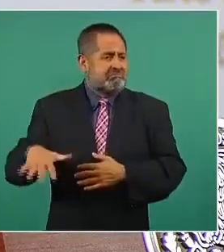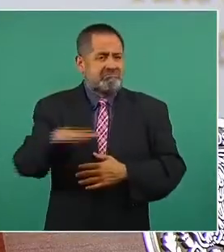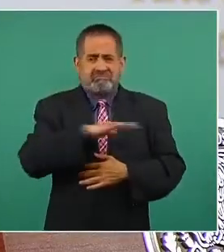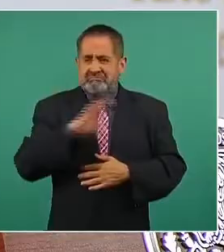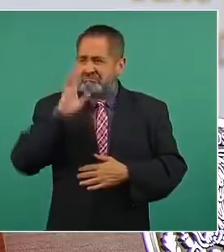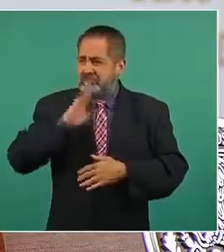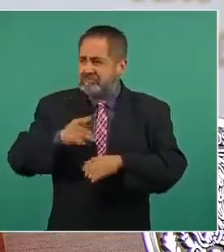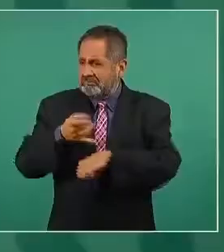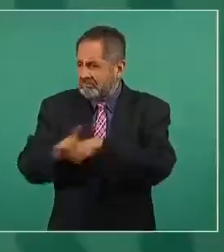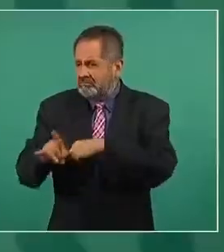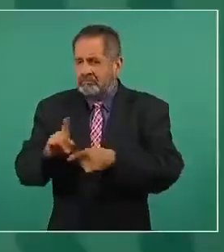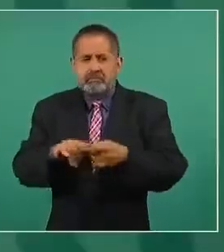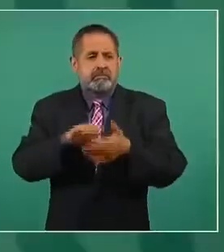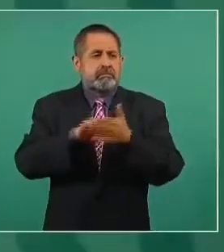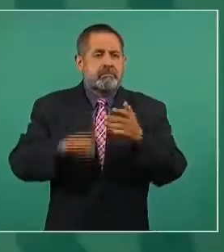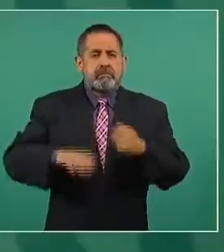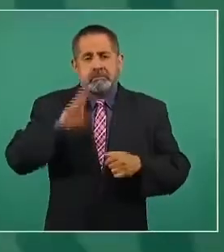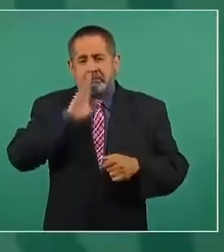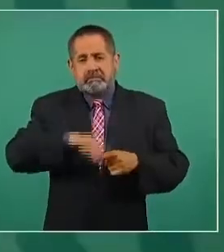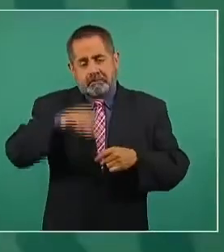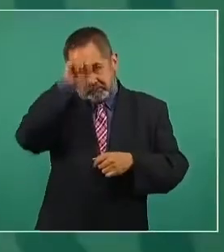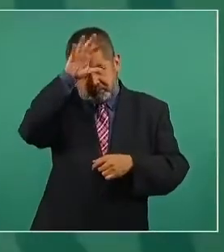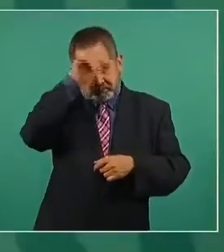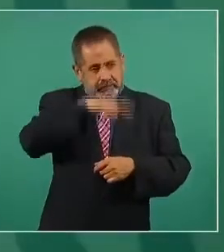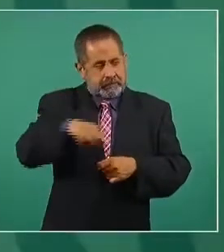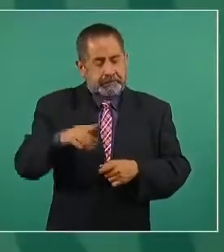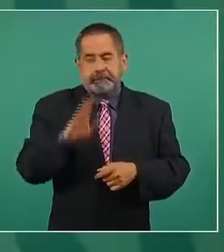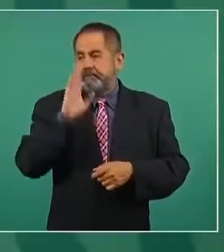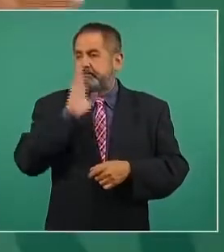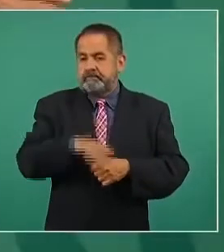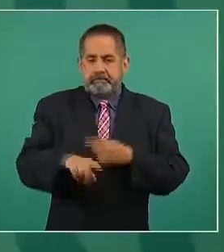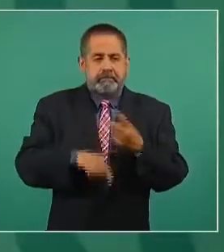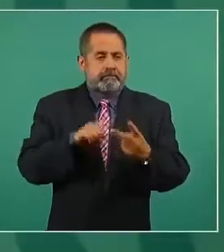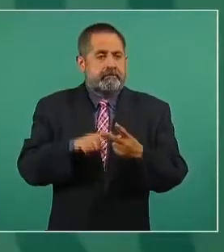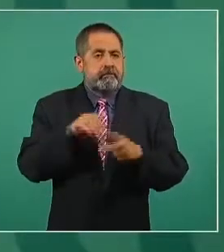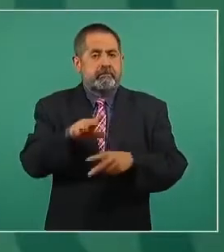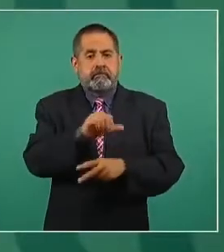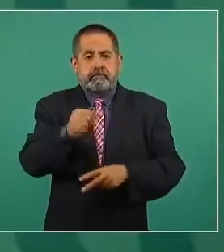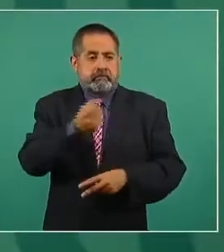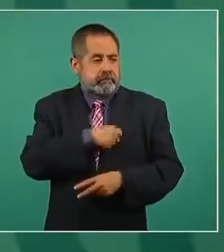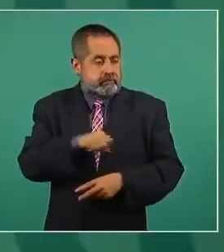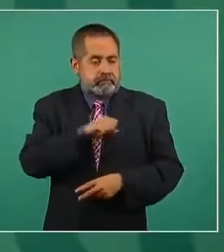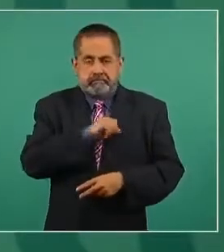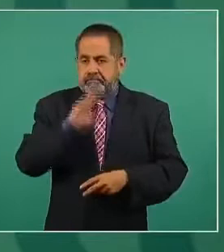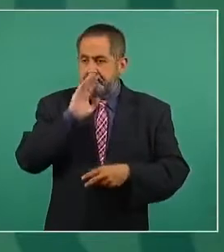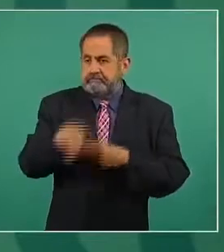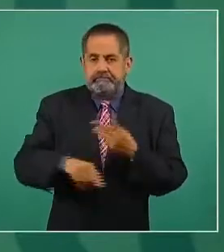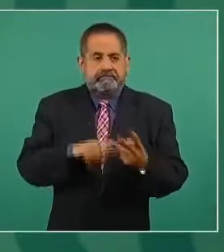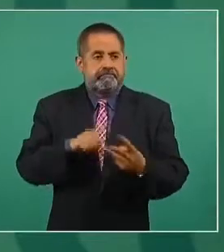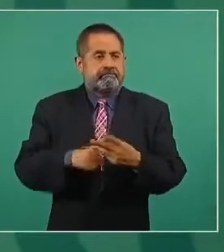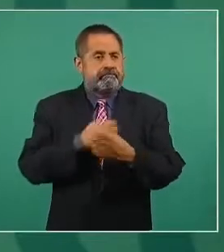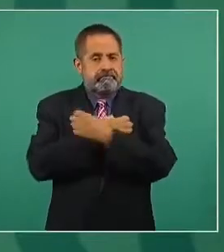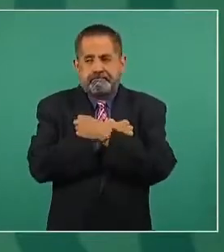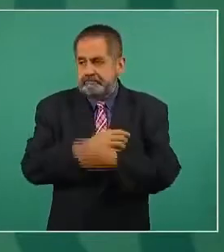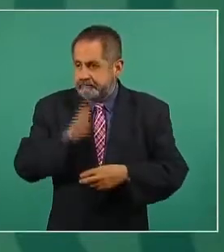en la minería, en la salud, en la educación,